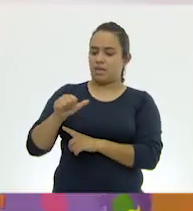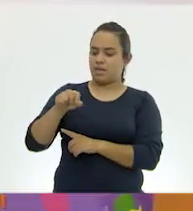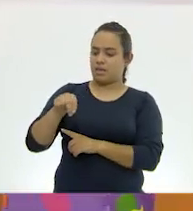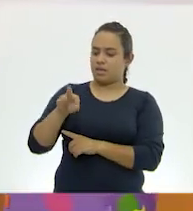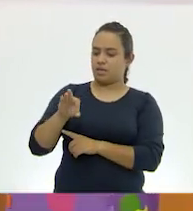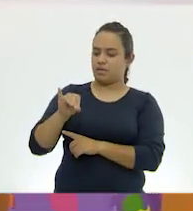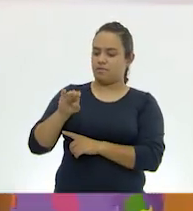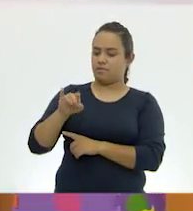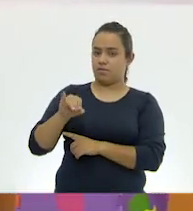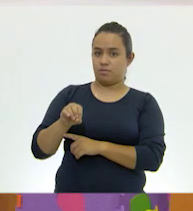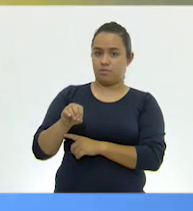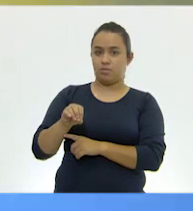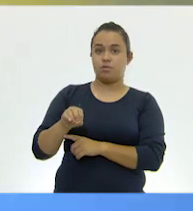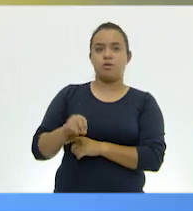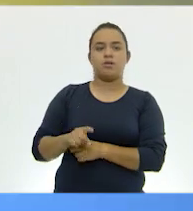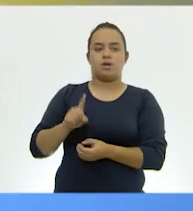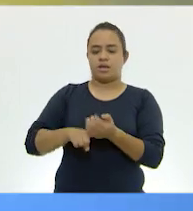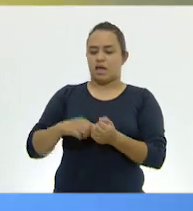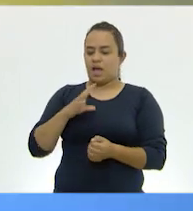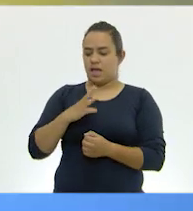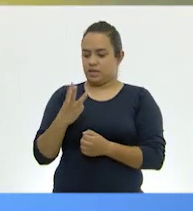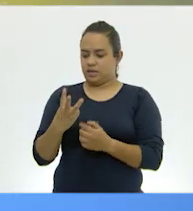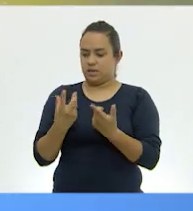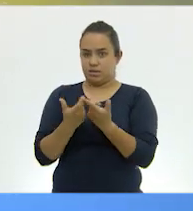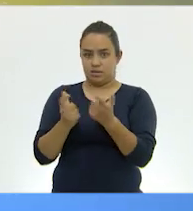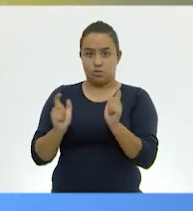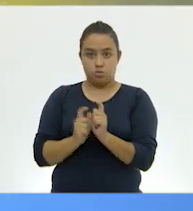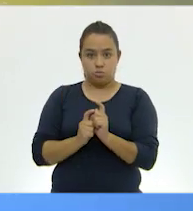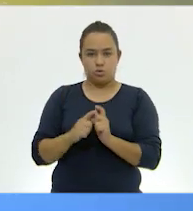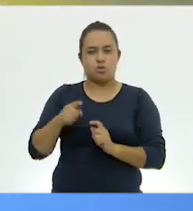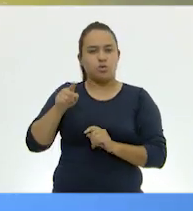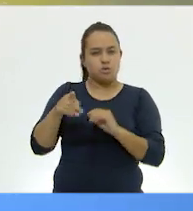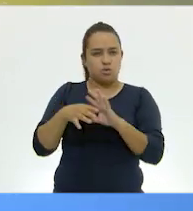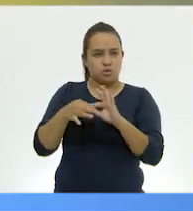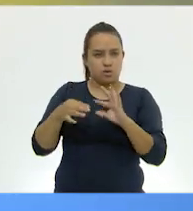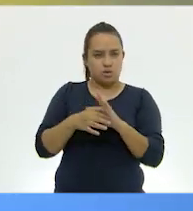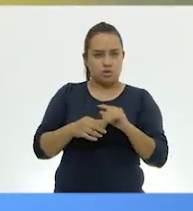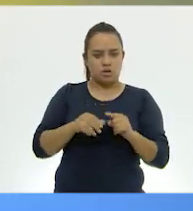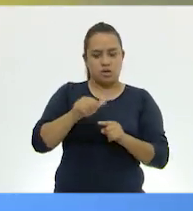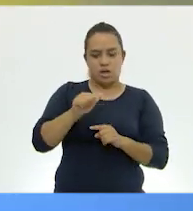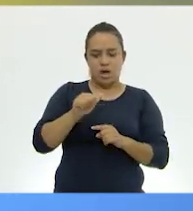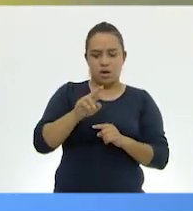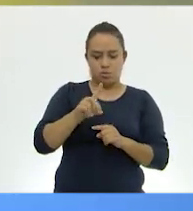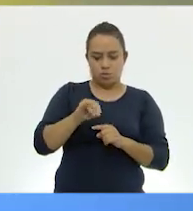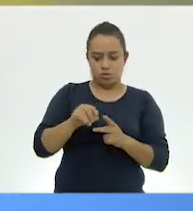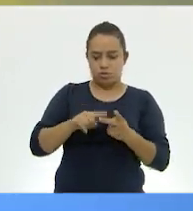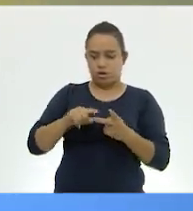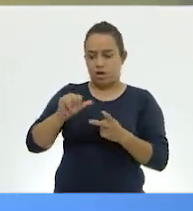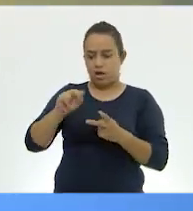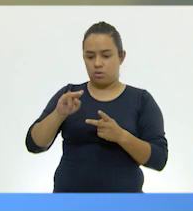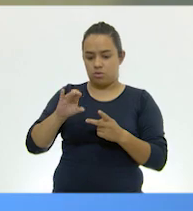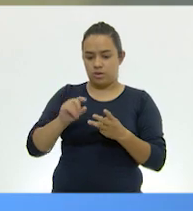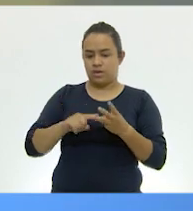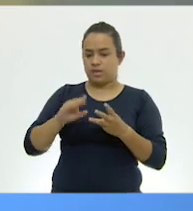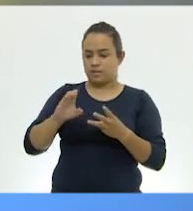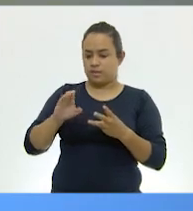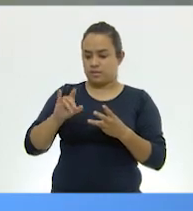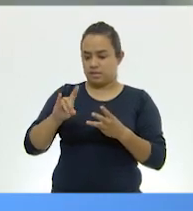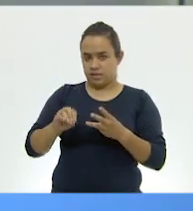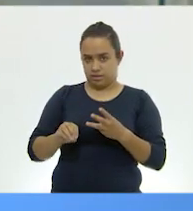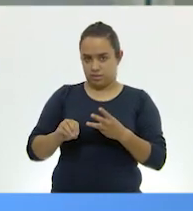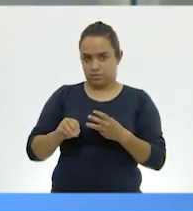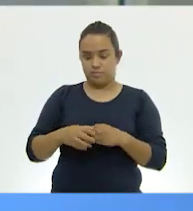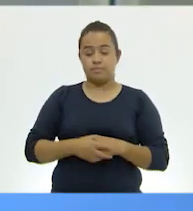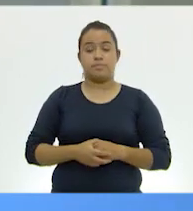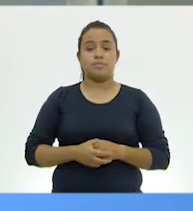que entra en uno de los tres grupos. Dijiste que eran anuros, urodelos y los sesílidos. Ajá. Ok.